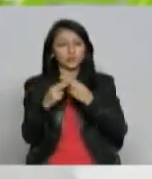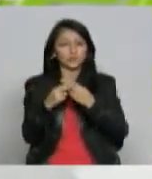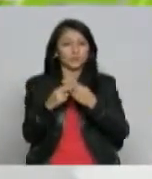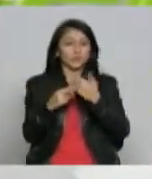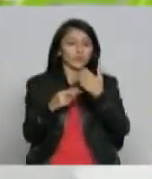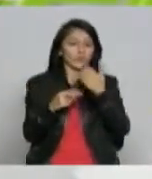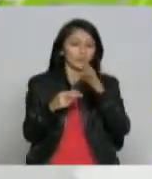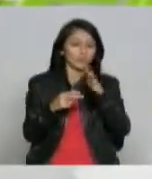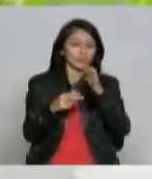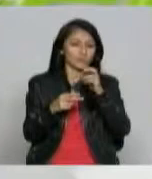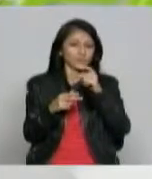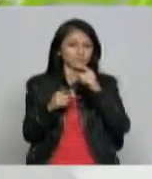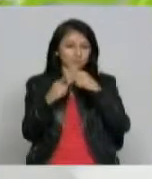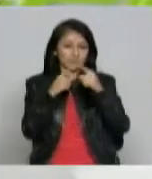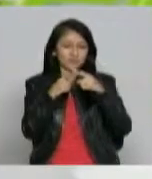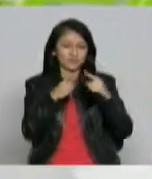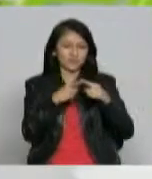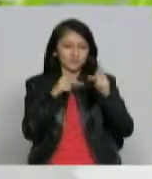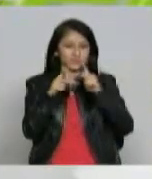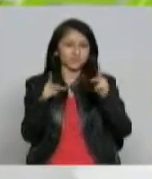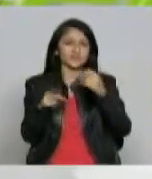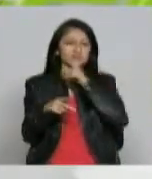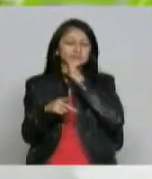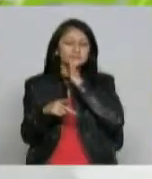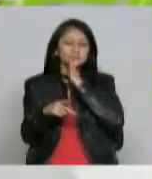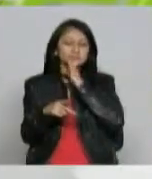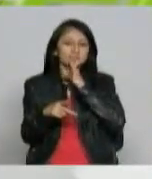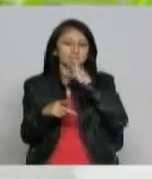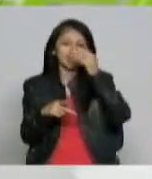personas siempre está un director de cámara